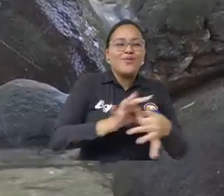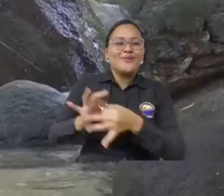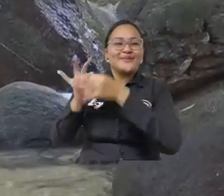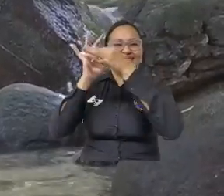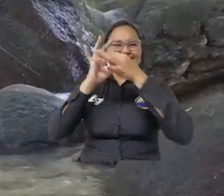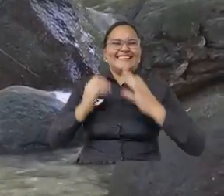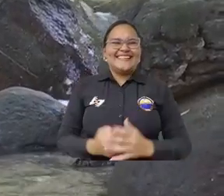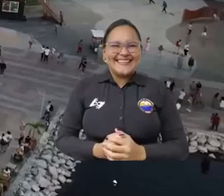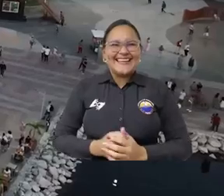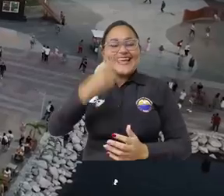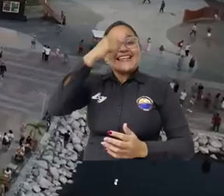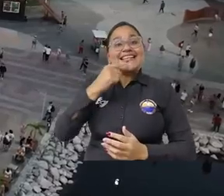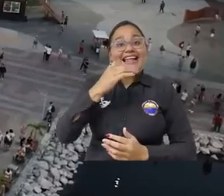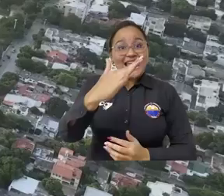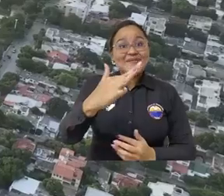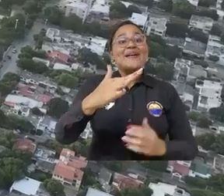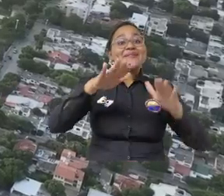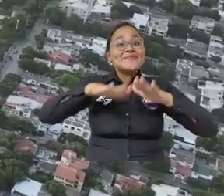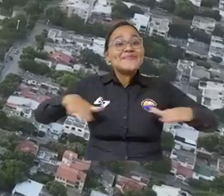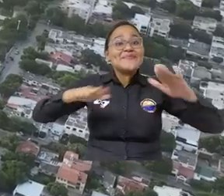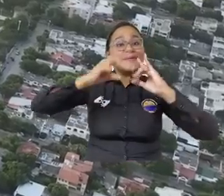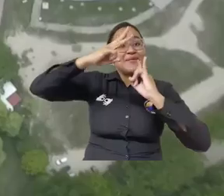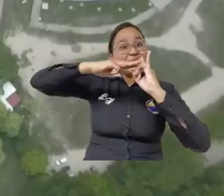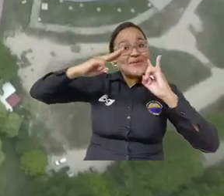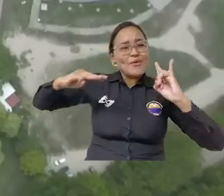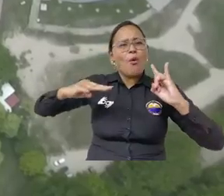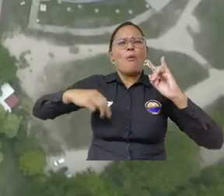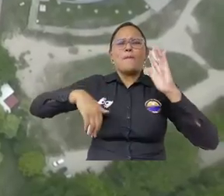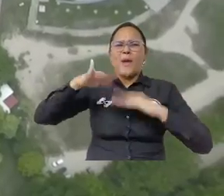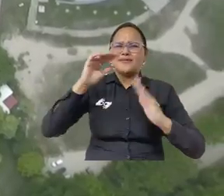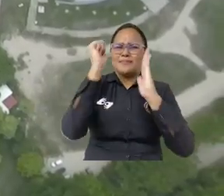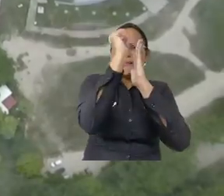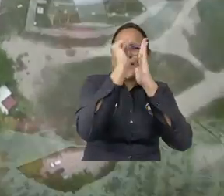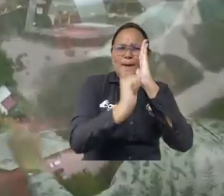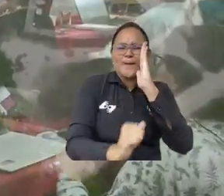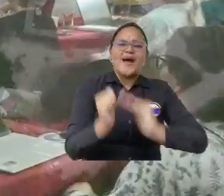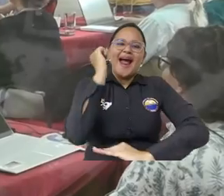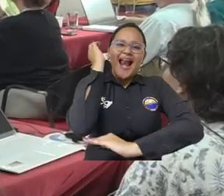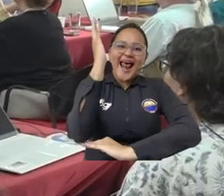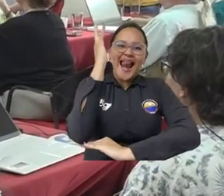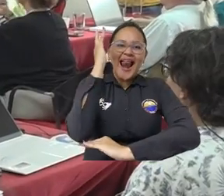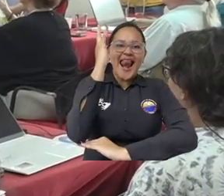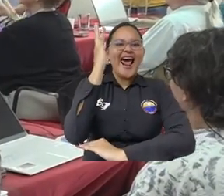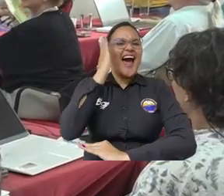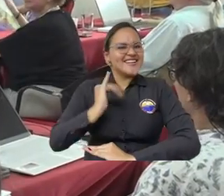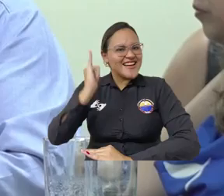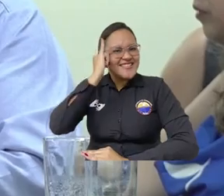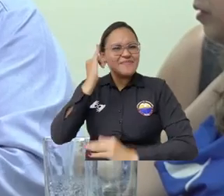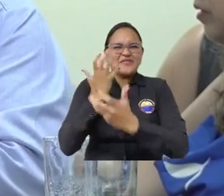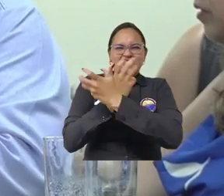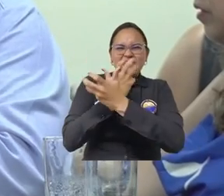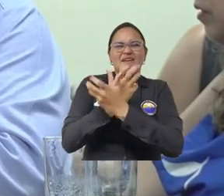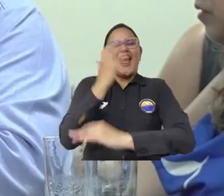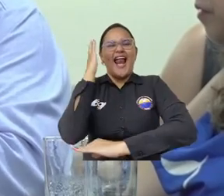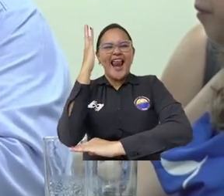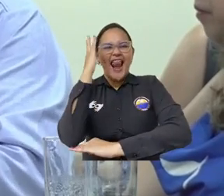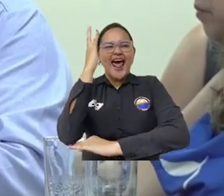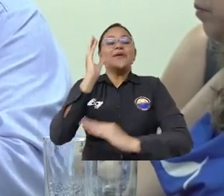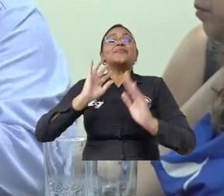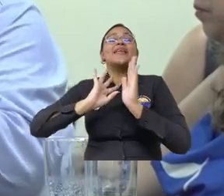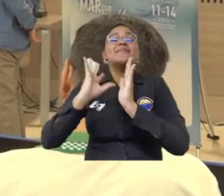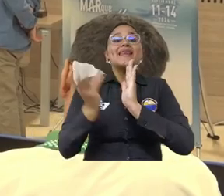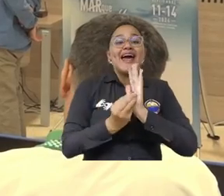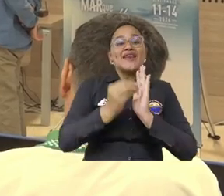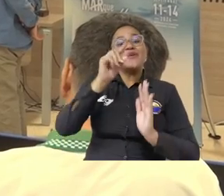conexión entre una y otra. Santa Marta y el Campus Unimagdalena albergaron una nutrida agenda académica y científica.